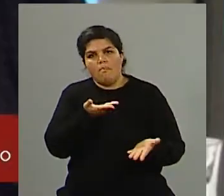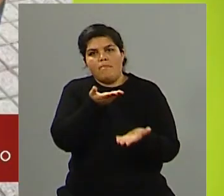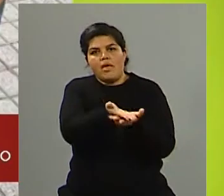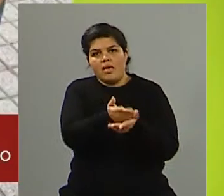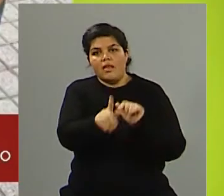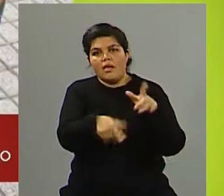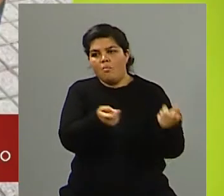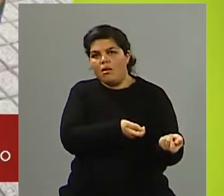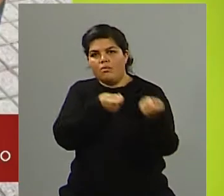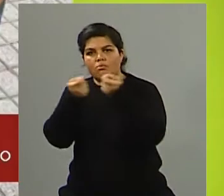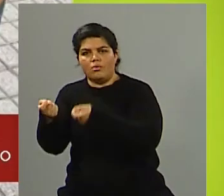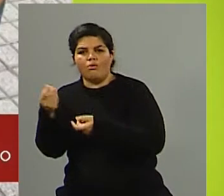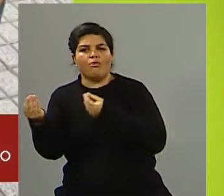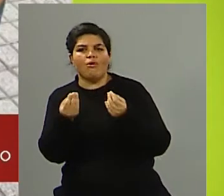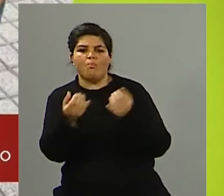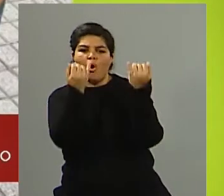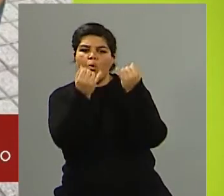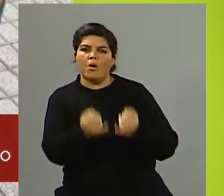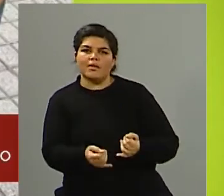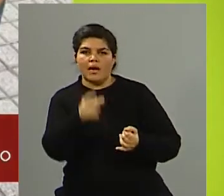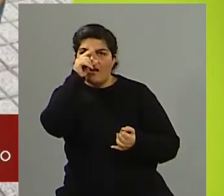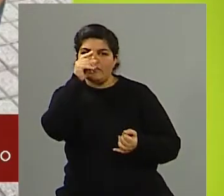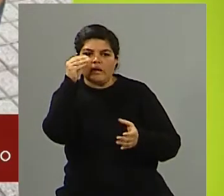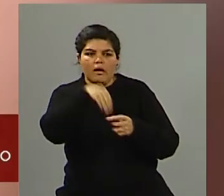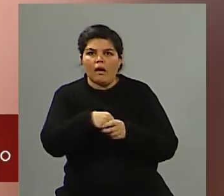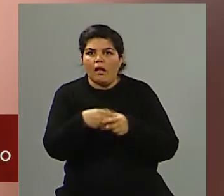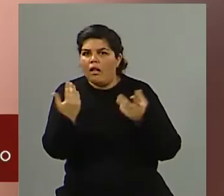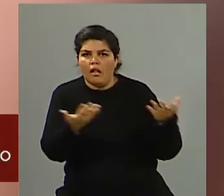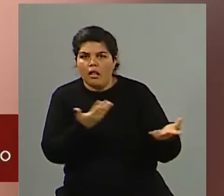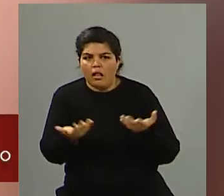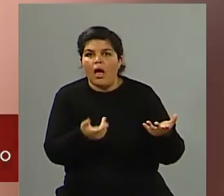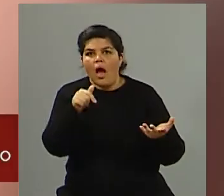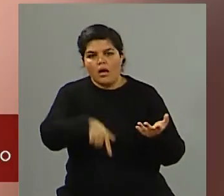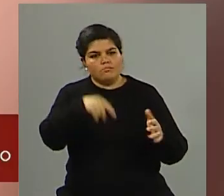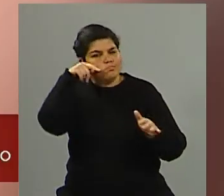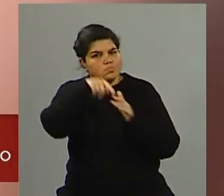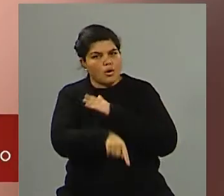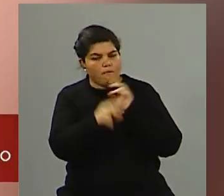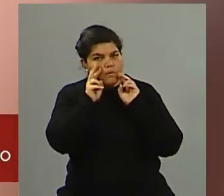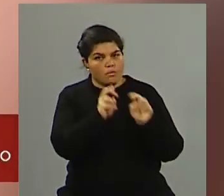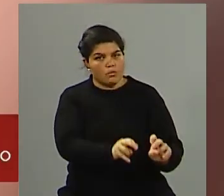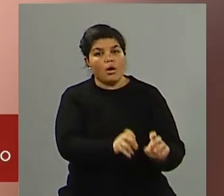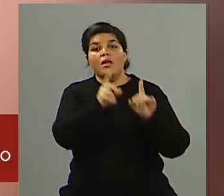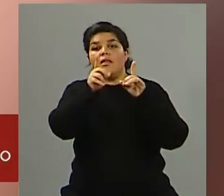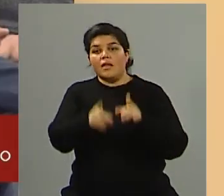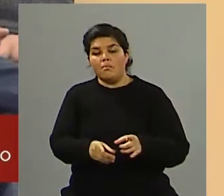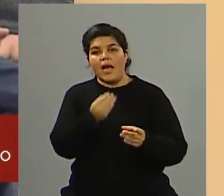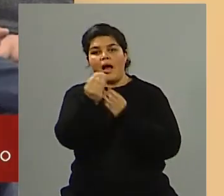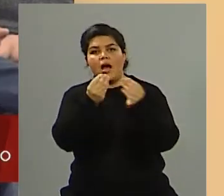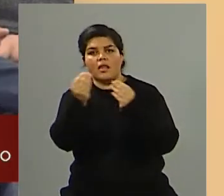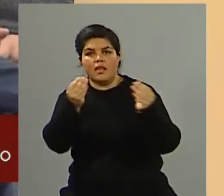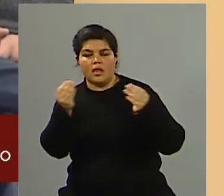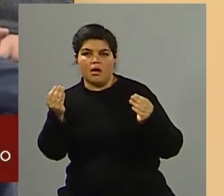cuentas municipales de este momento, refuncionalizar todo lo que es el sistema de la planta funcionaria del